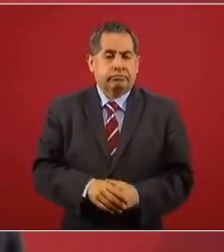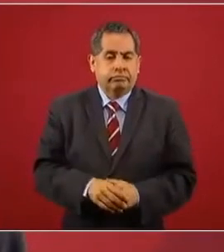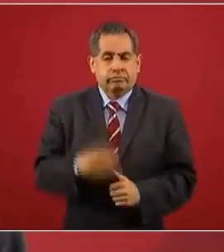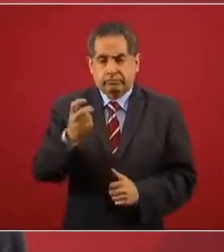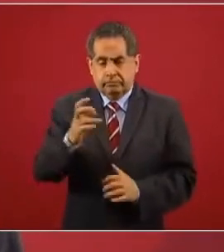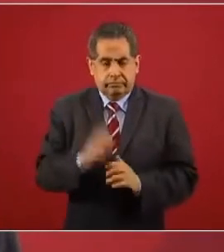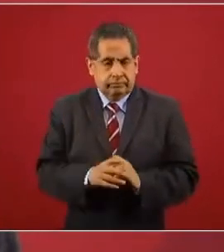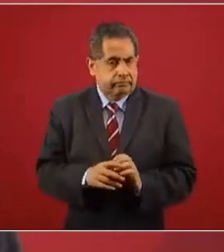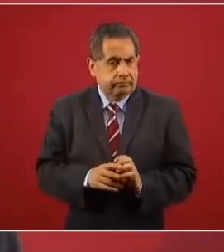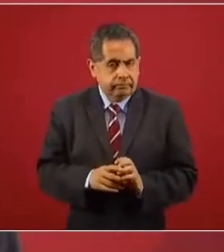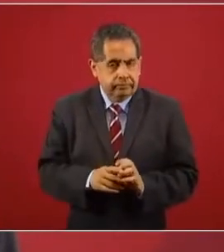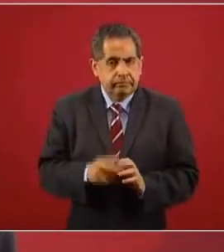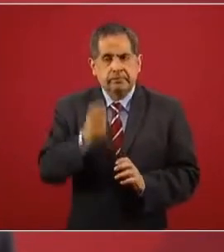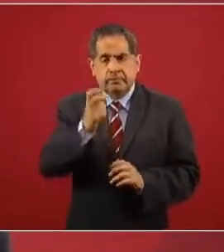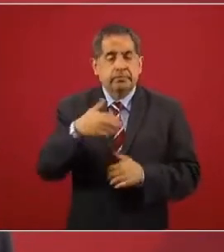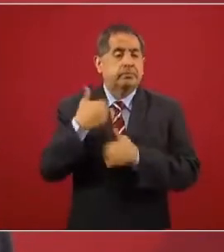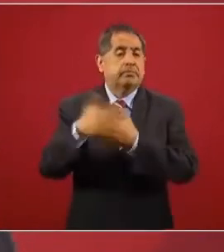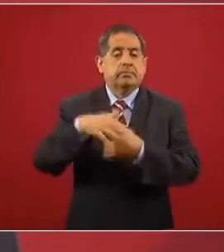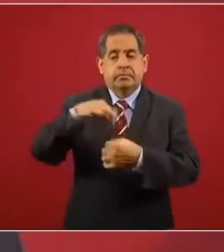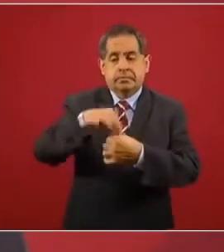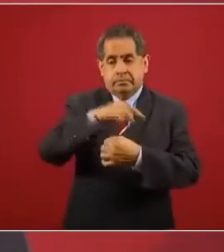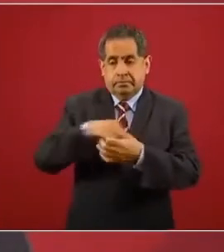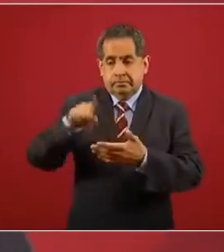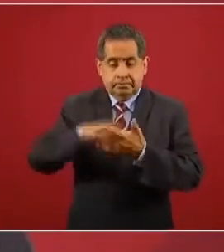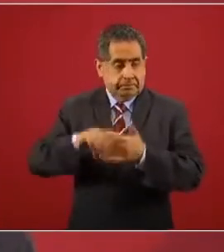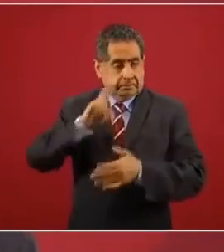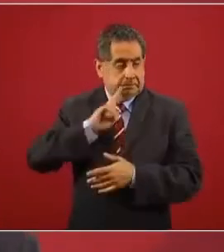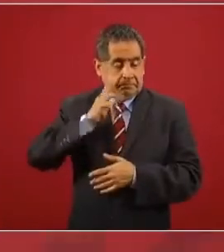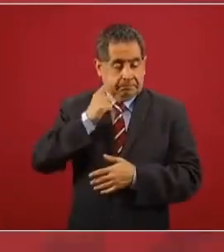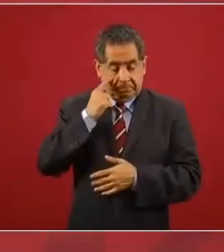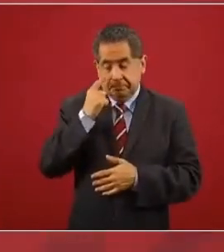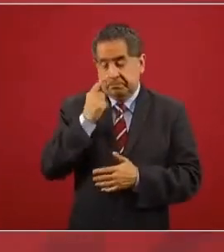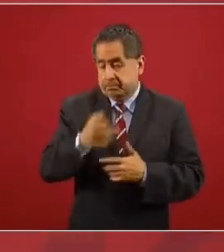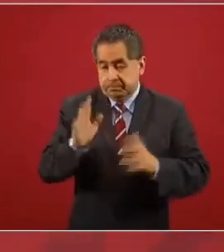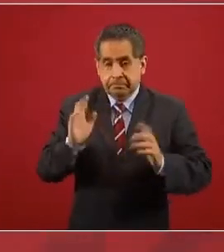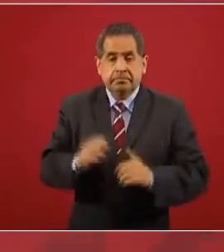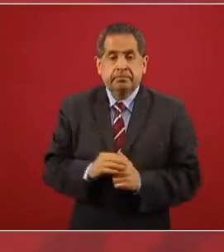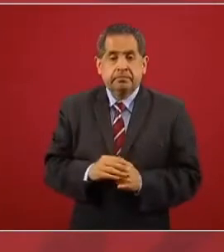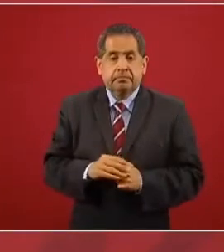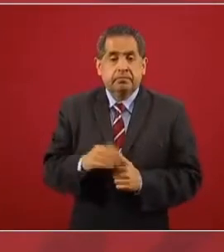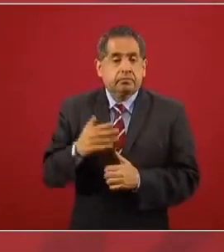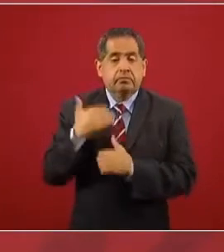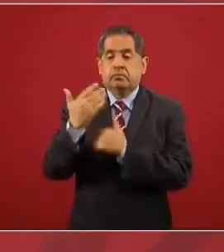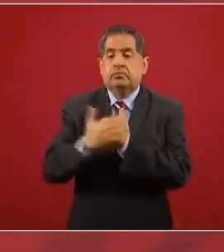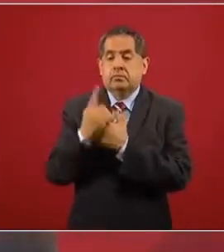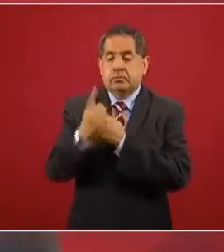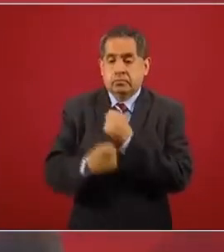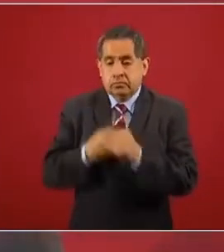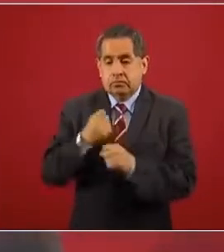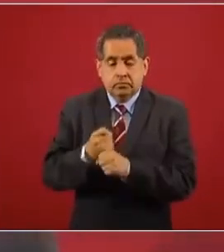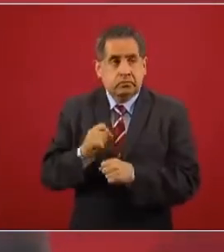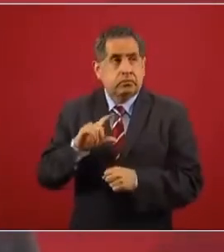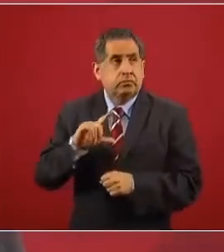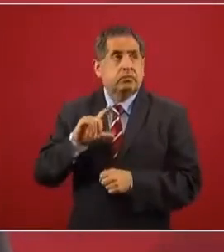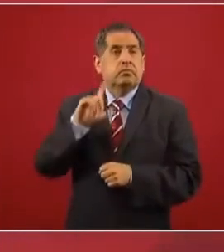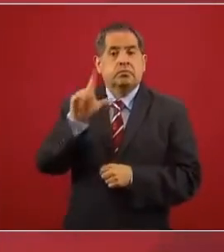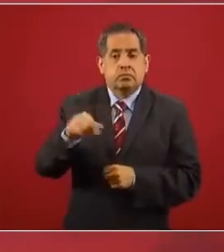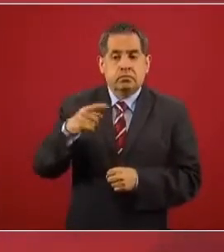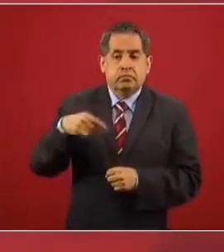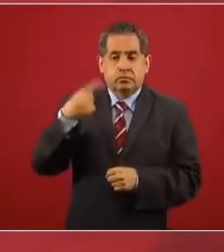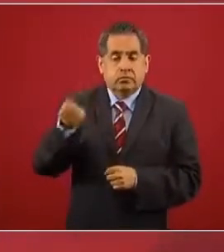Entonces, ahí vienen las elecciones, el año próximo, luego en el 2000